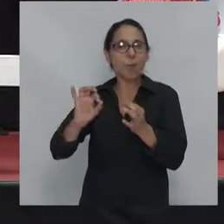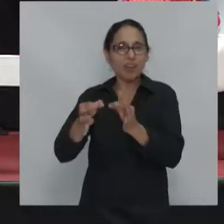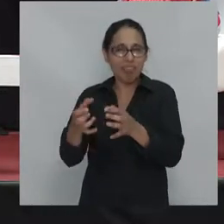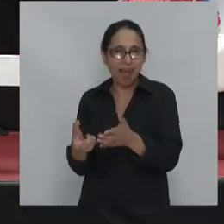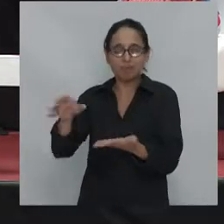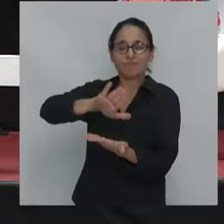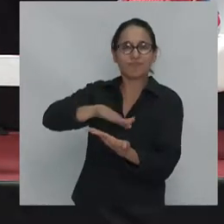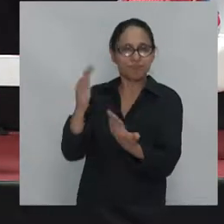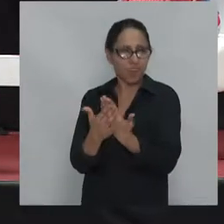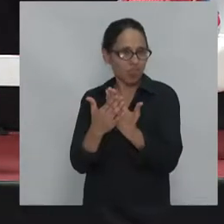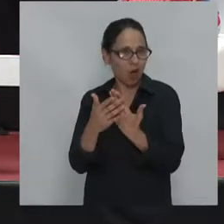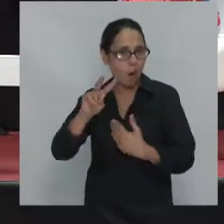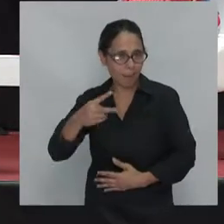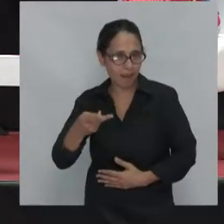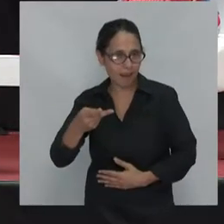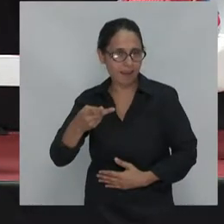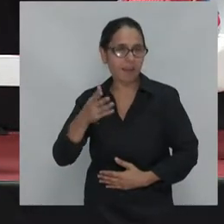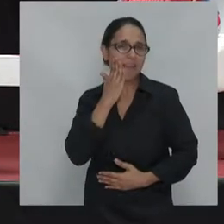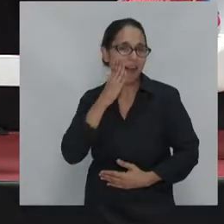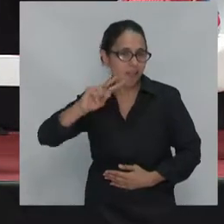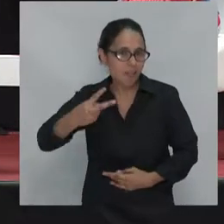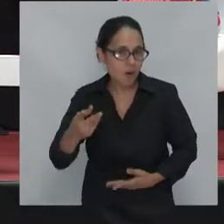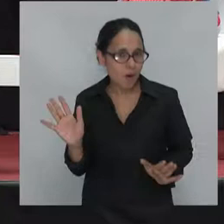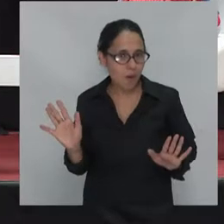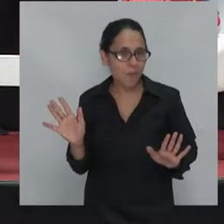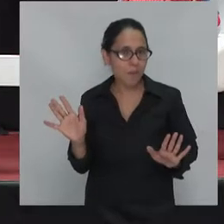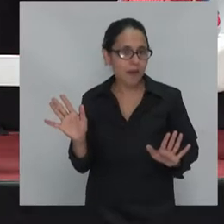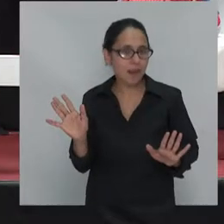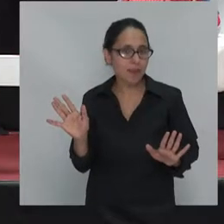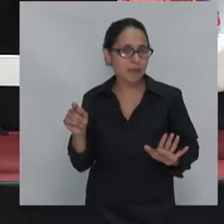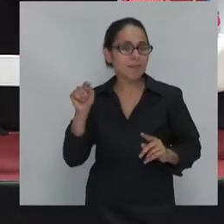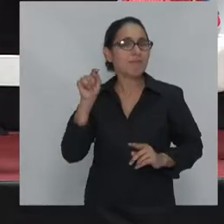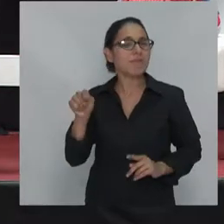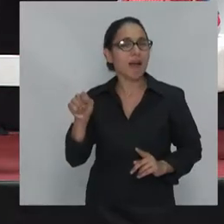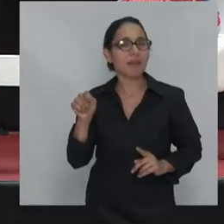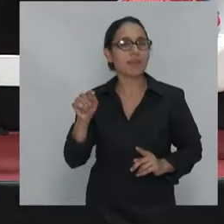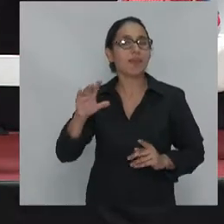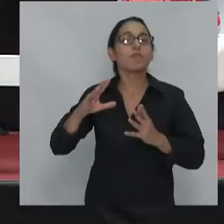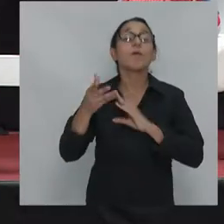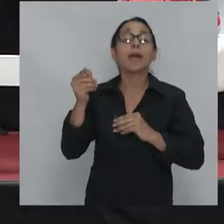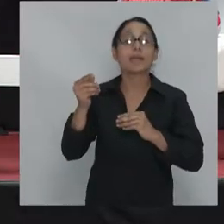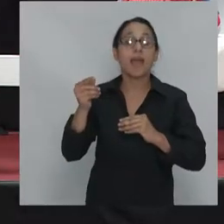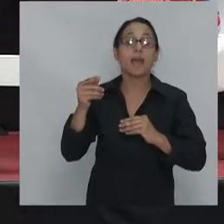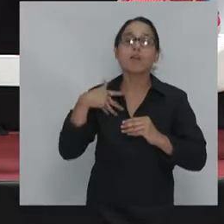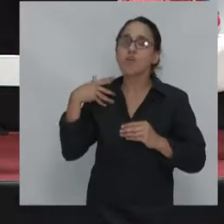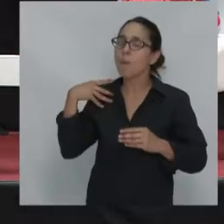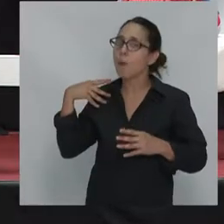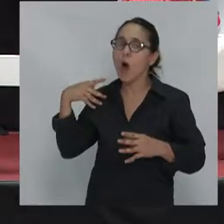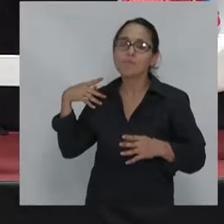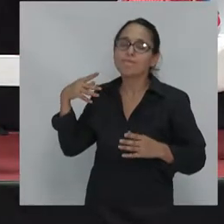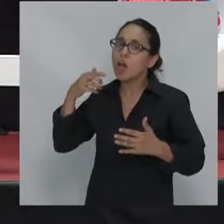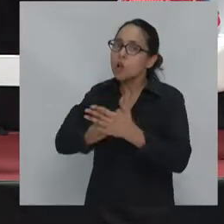izquierda. Pero básicamente es lo que tenemos allá es una ofensiva antidemocrática. Y de nuevo,